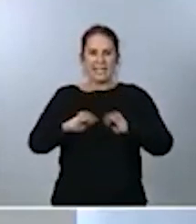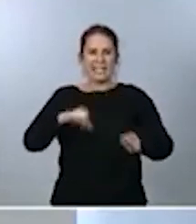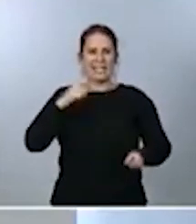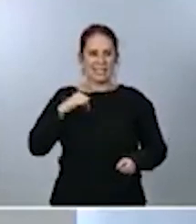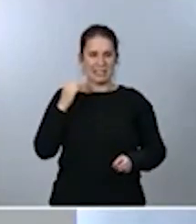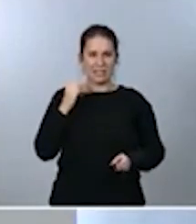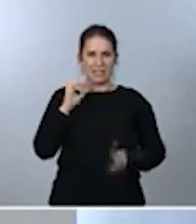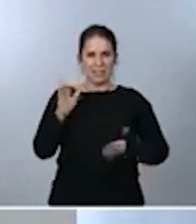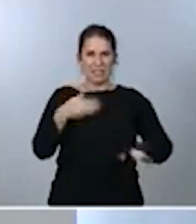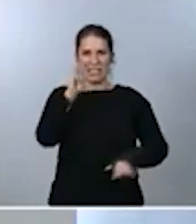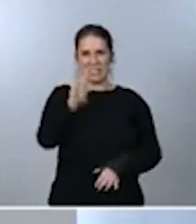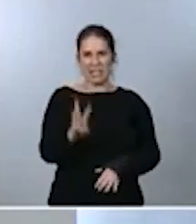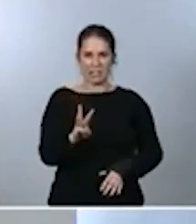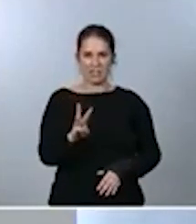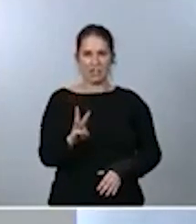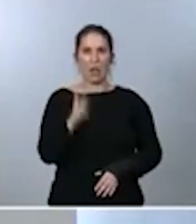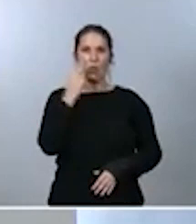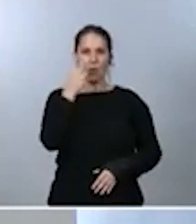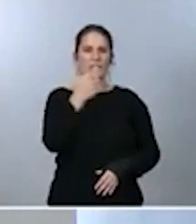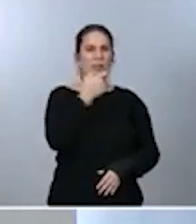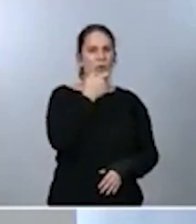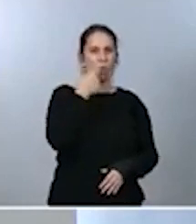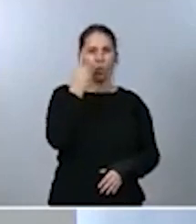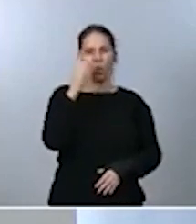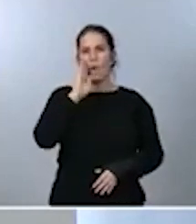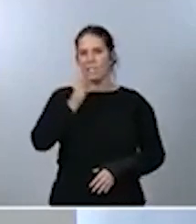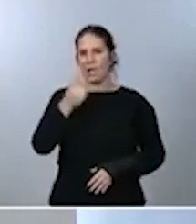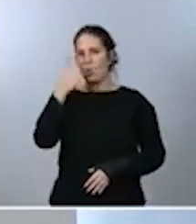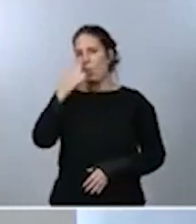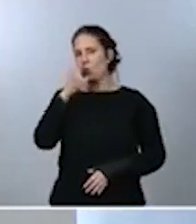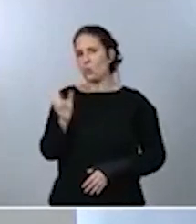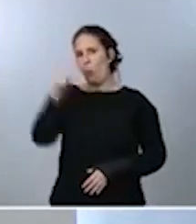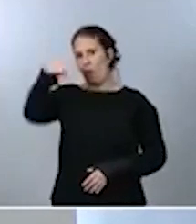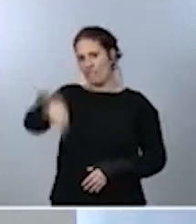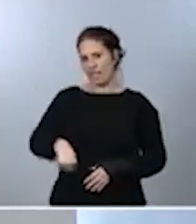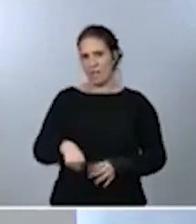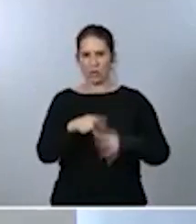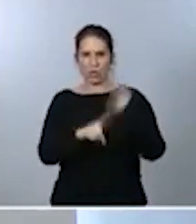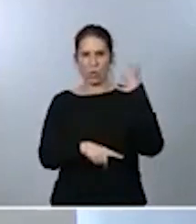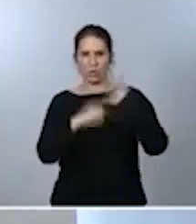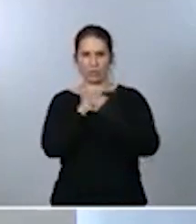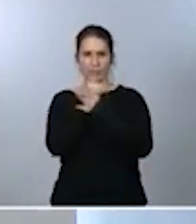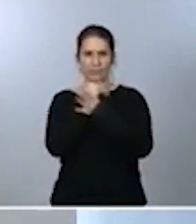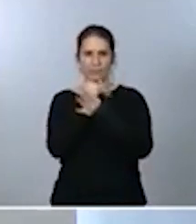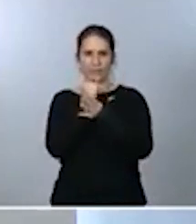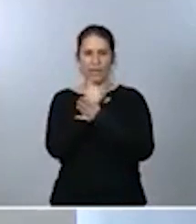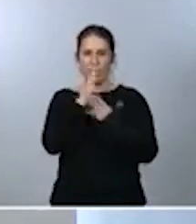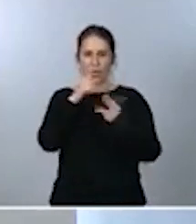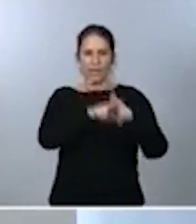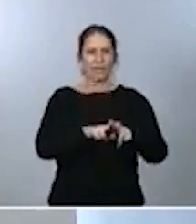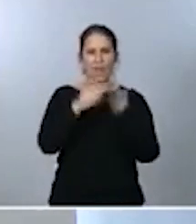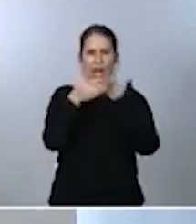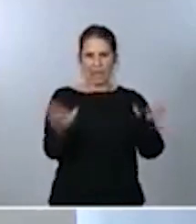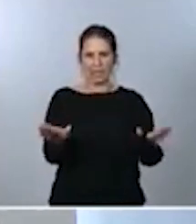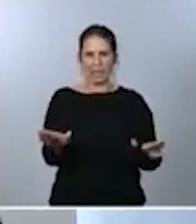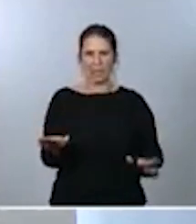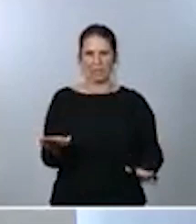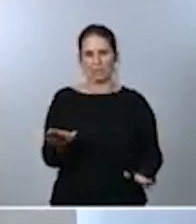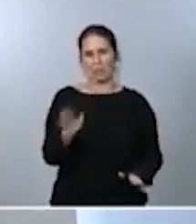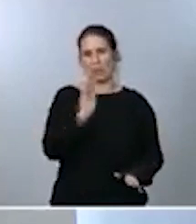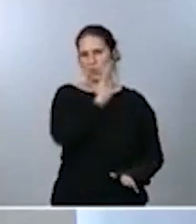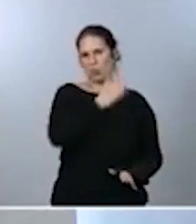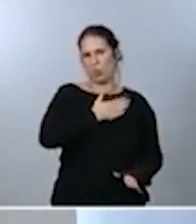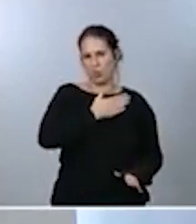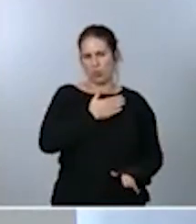de ellos dos en el Reino Unido uno en Brasil y uno en Sudáfrica y está en un proceso de revisión abierta en término técnico inglés es rolling review